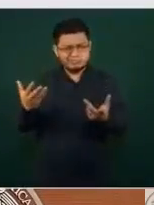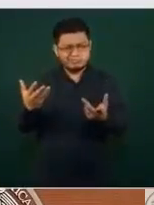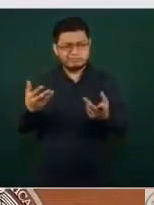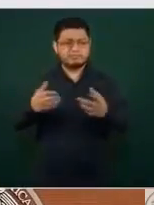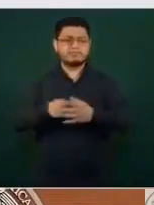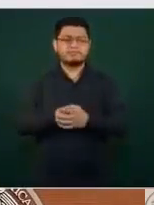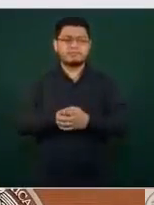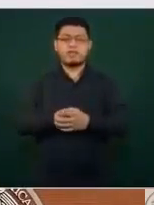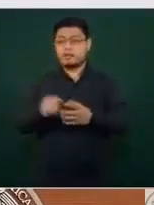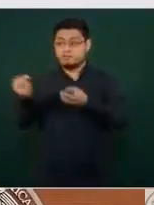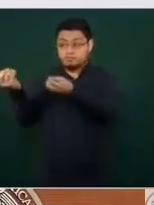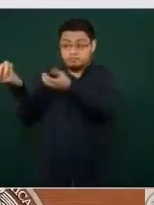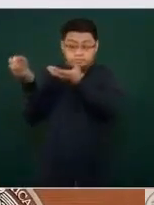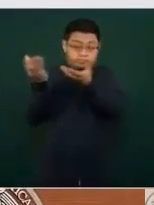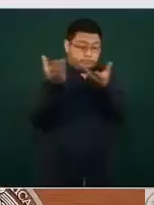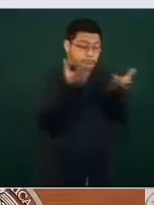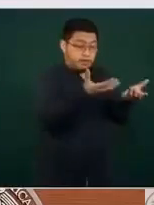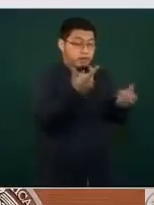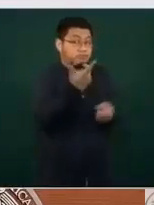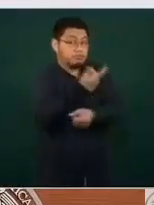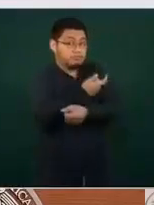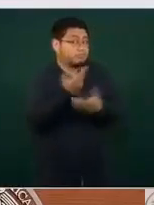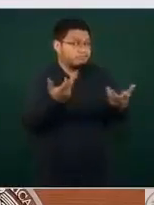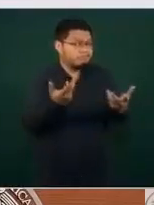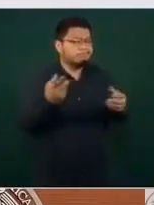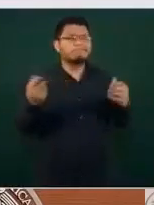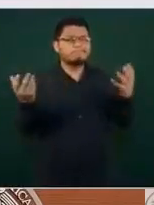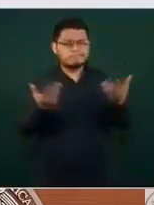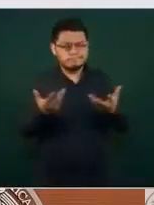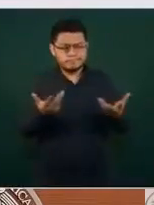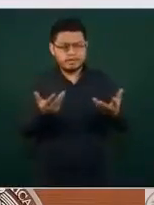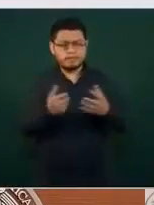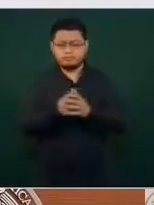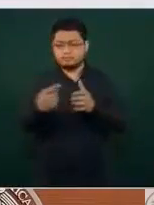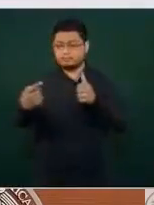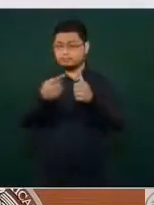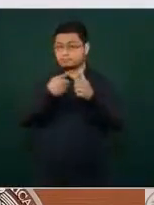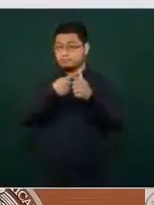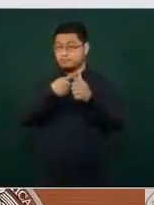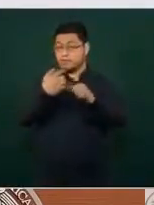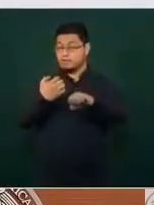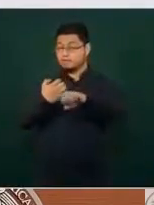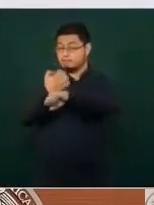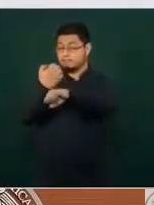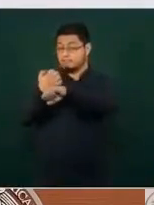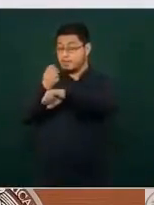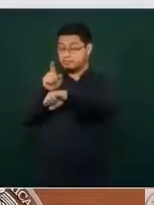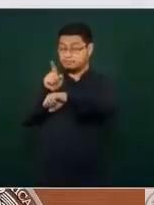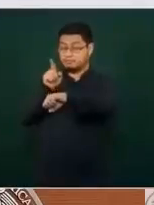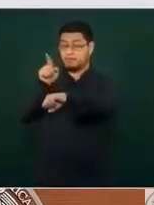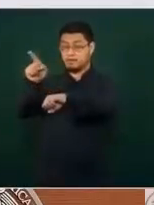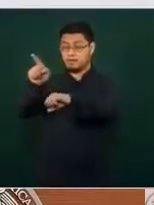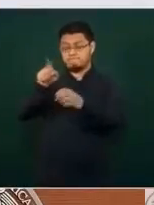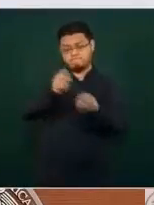el traslado de vacunas se hizo en un primer tiempo a los estados con medios aéreos,